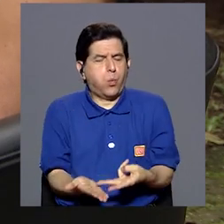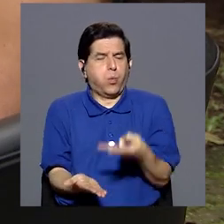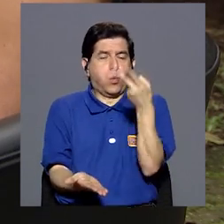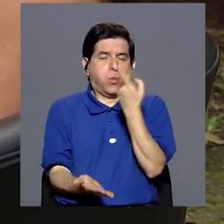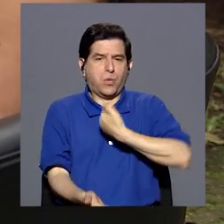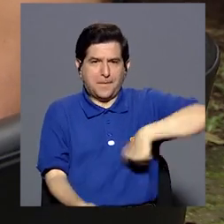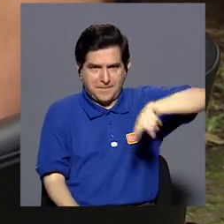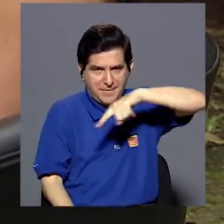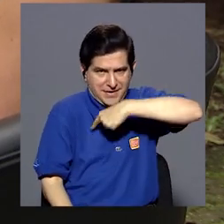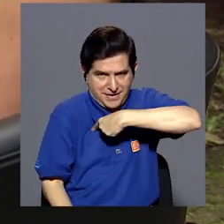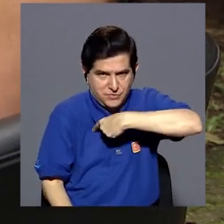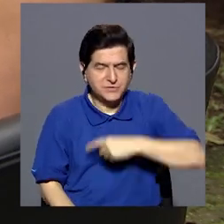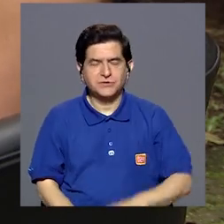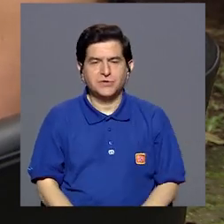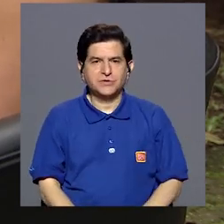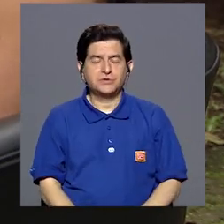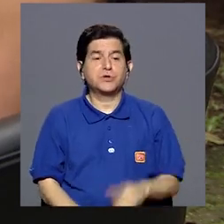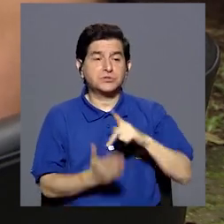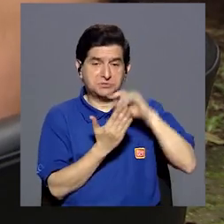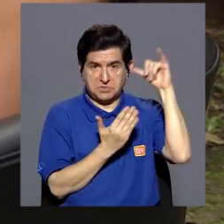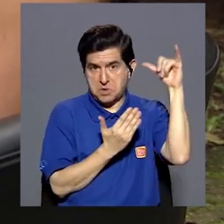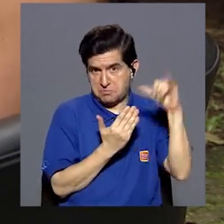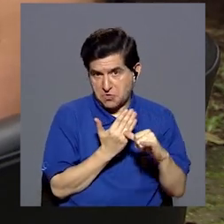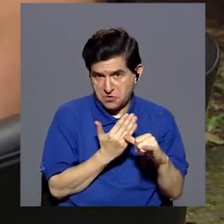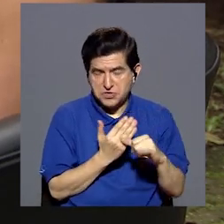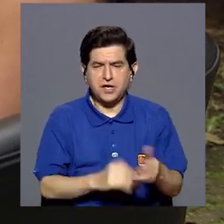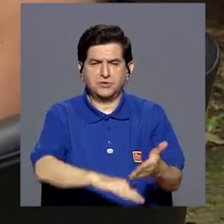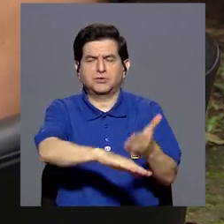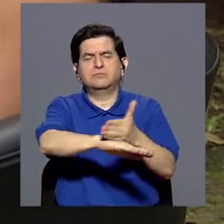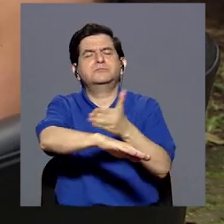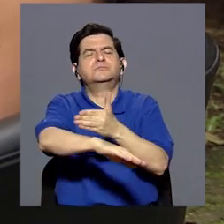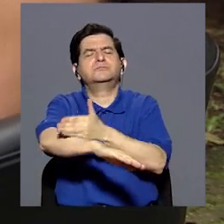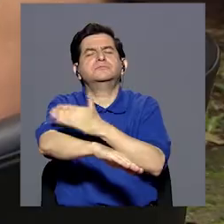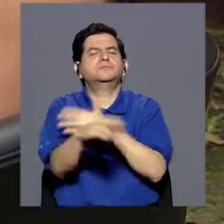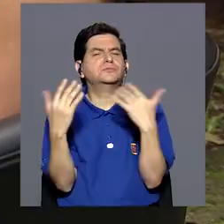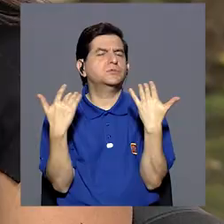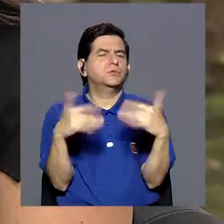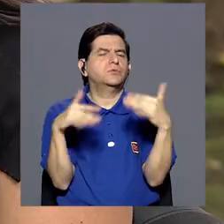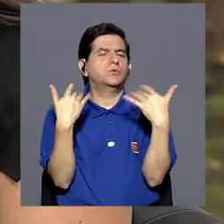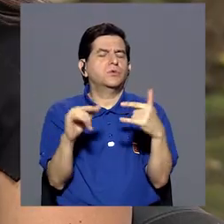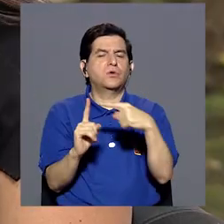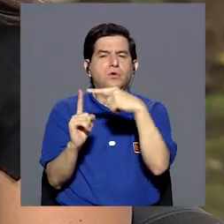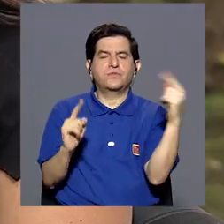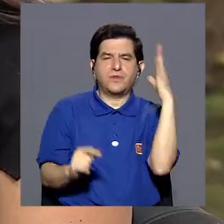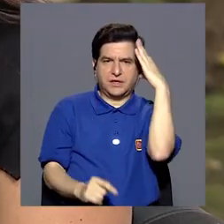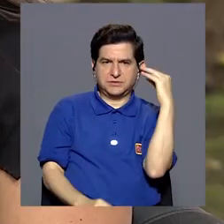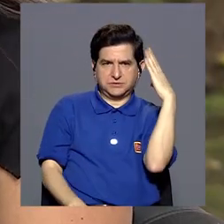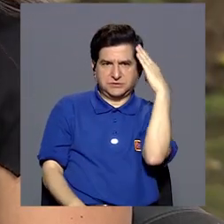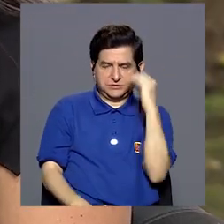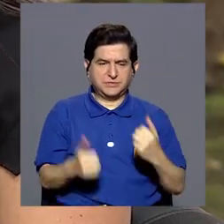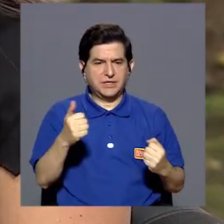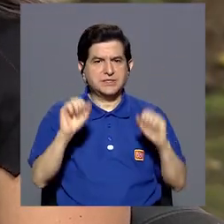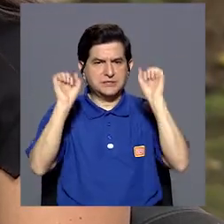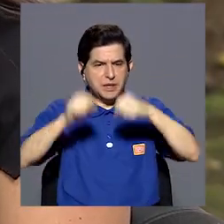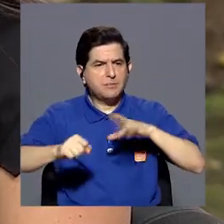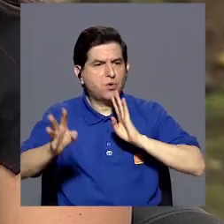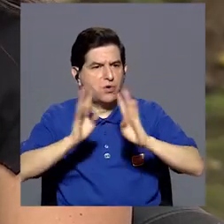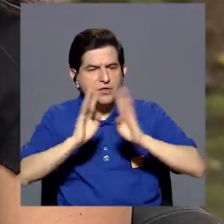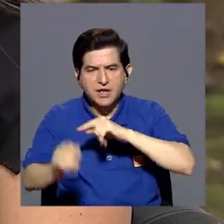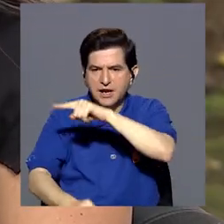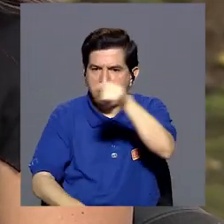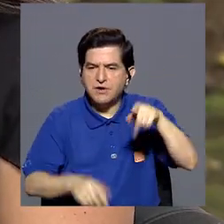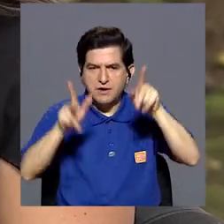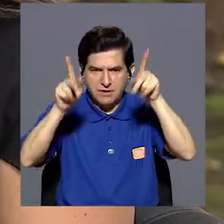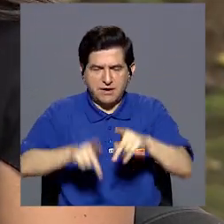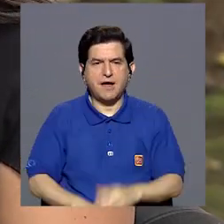valioso. Para nosotros, como proyecto, hemos crecido mucho a partir de estas experiencias, de poder hablar con